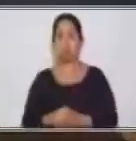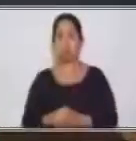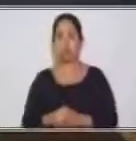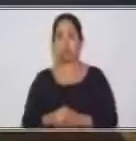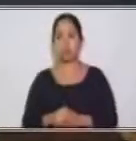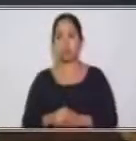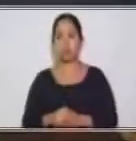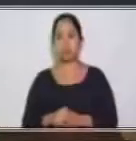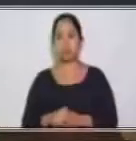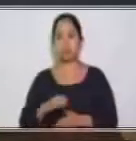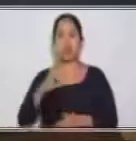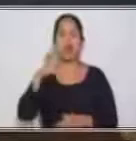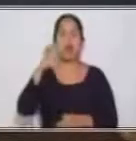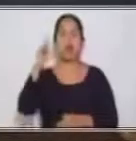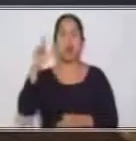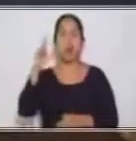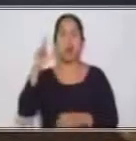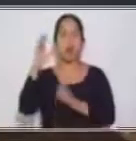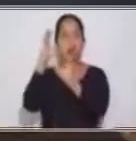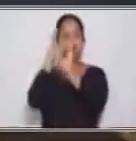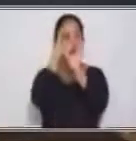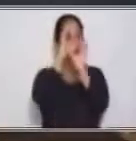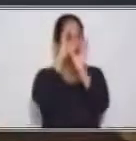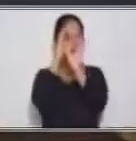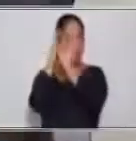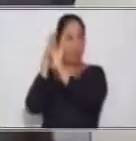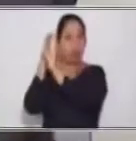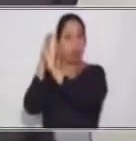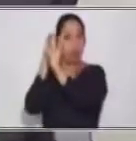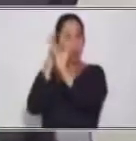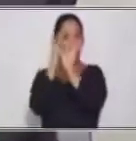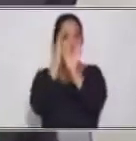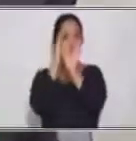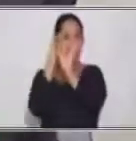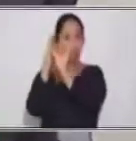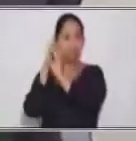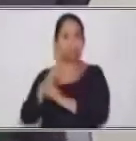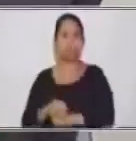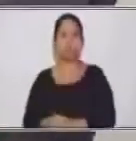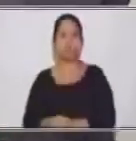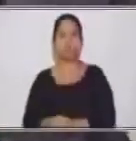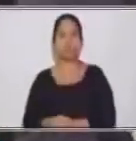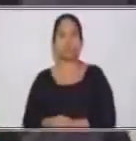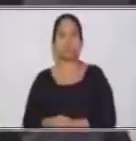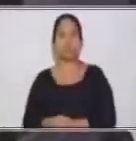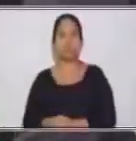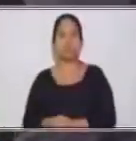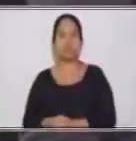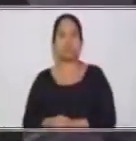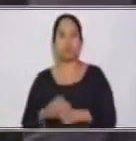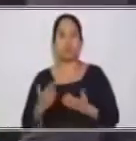El camarógrafo entregó